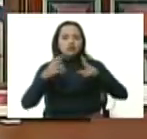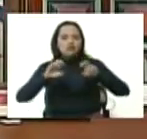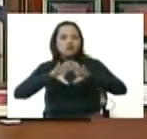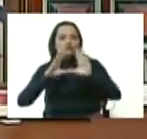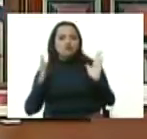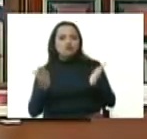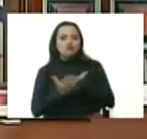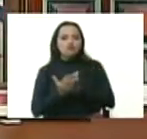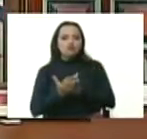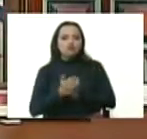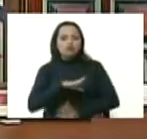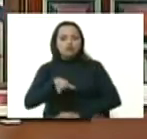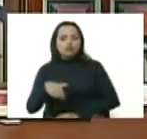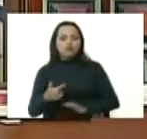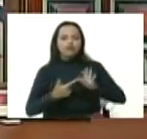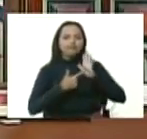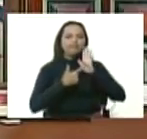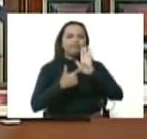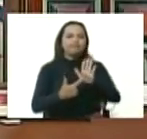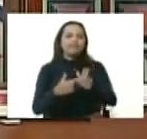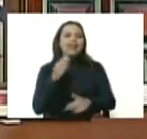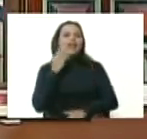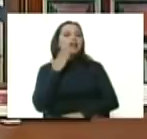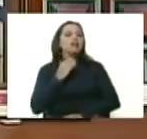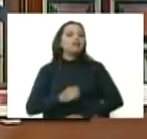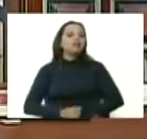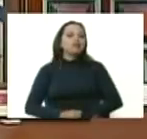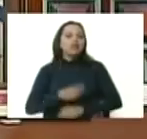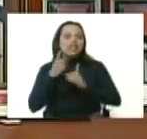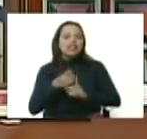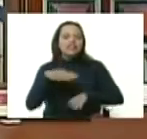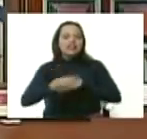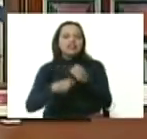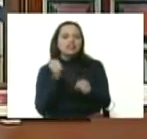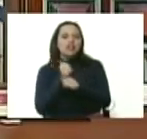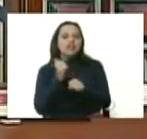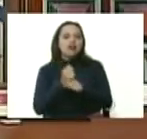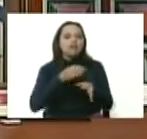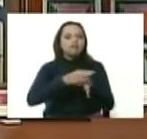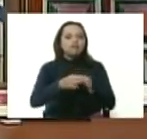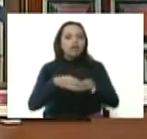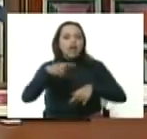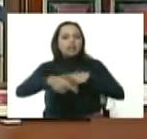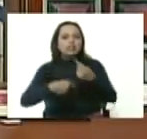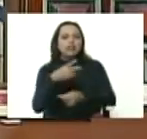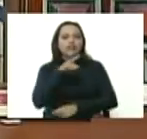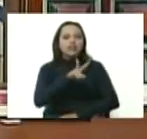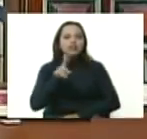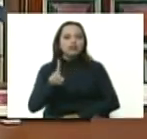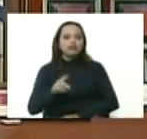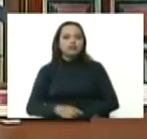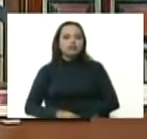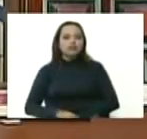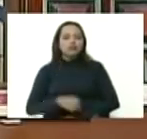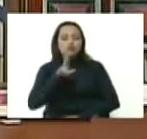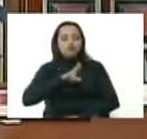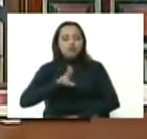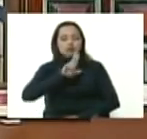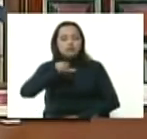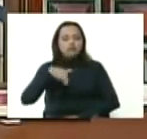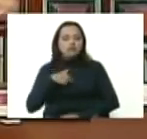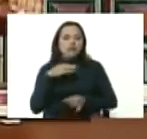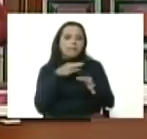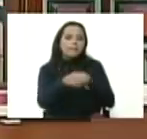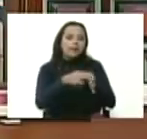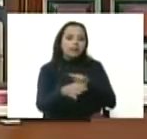y estamos dando el ejemplo de lo que debe ser la criptoeconomía del siglo XXI con nuestro petro y con